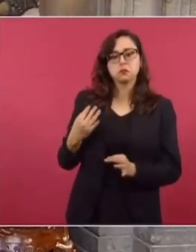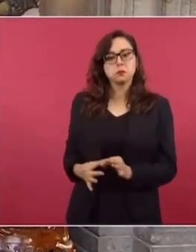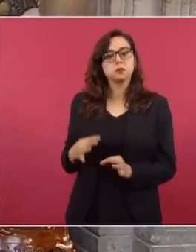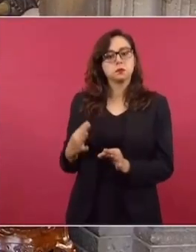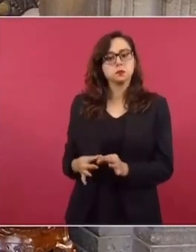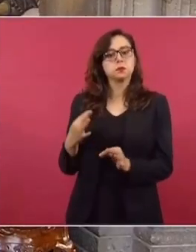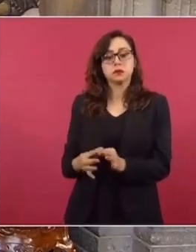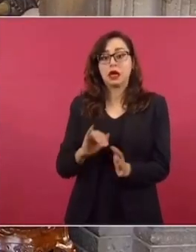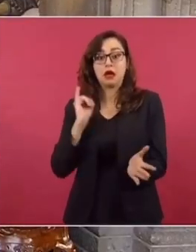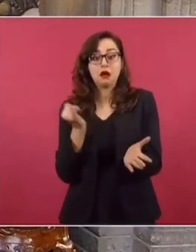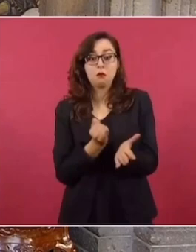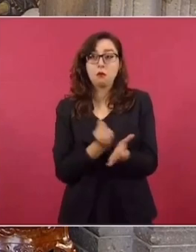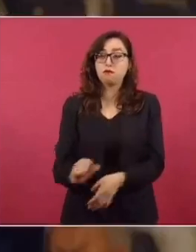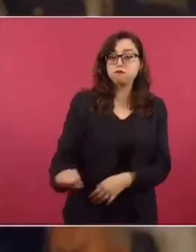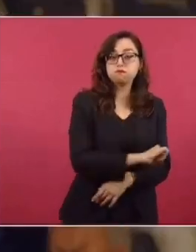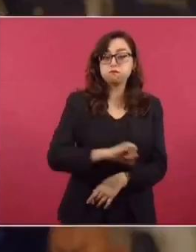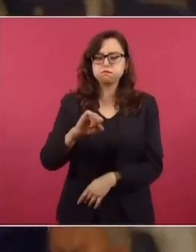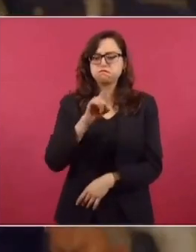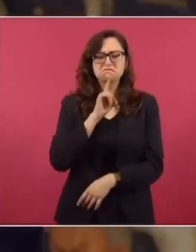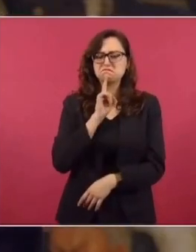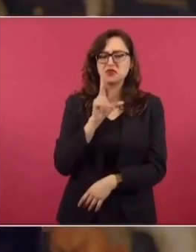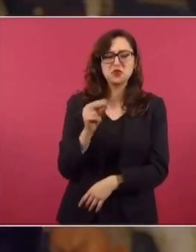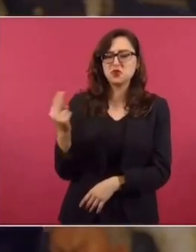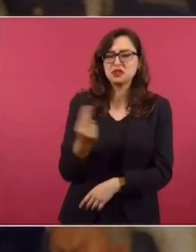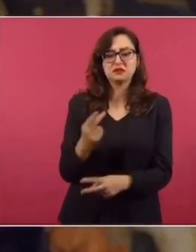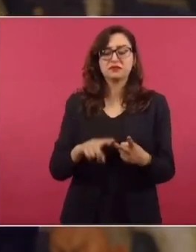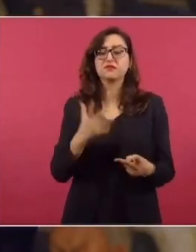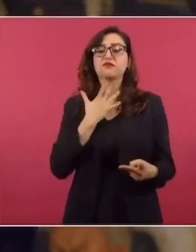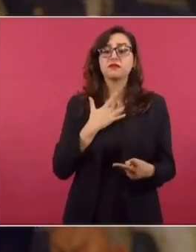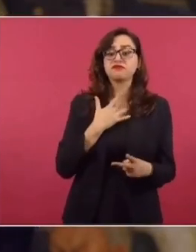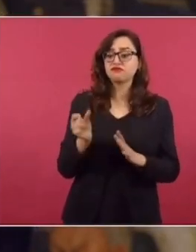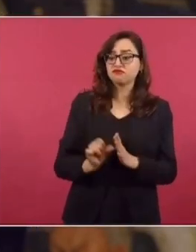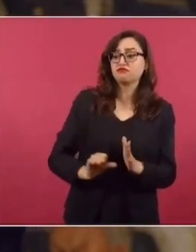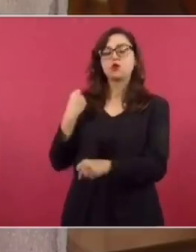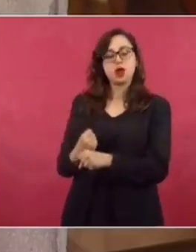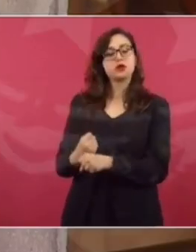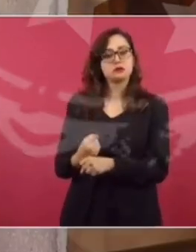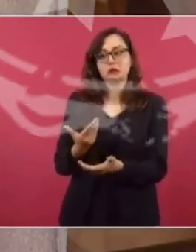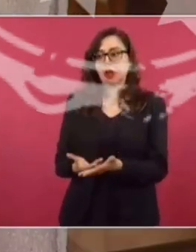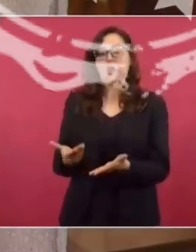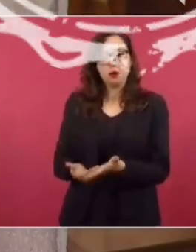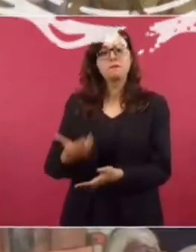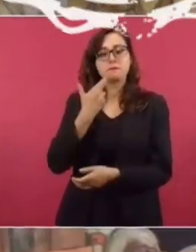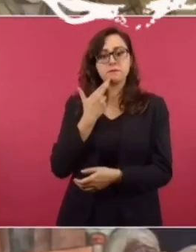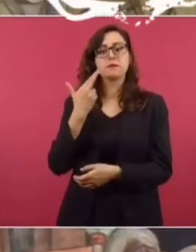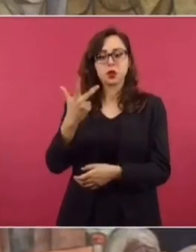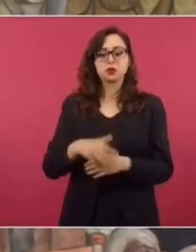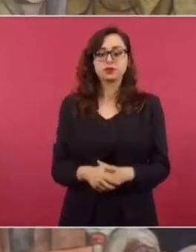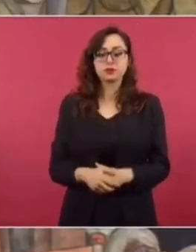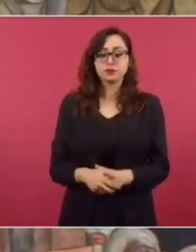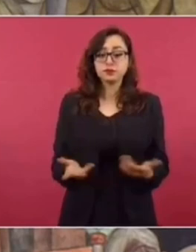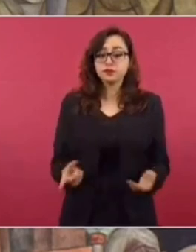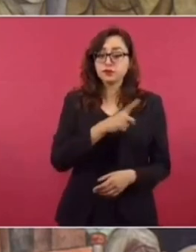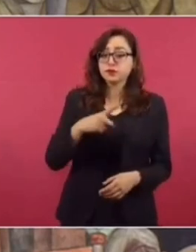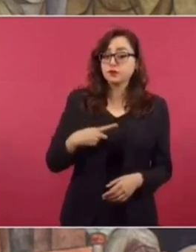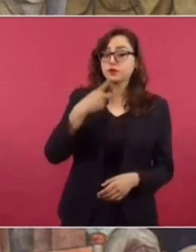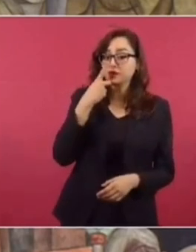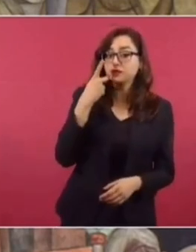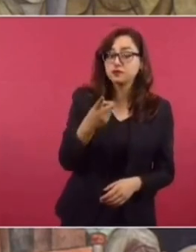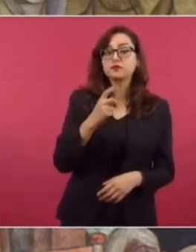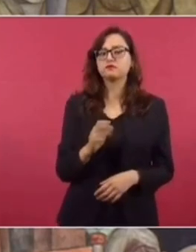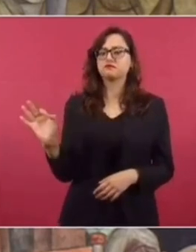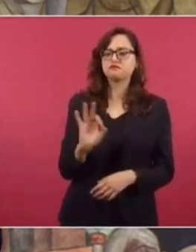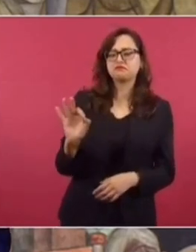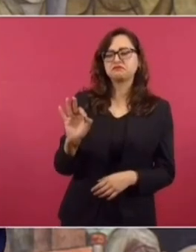sin aumentar los impuestos, subir los precios de los combustibles o endeudar al país. Agrego que si no hubiésemos optado por el